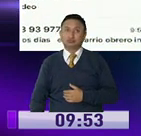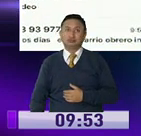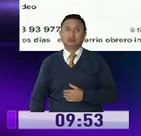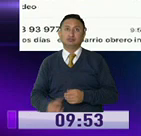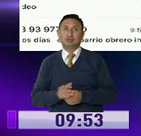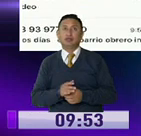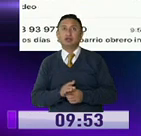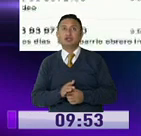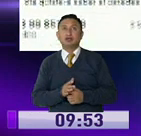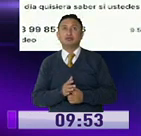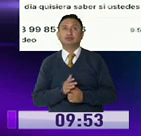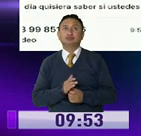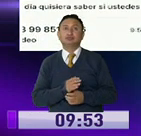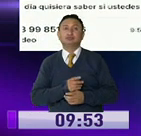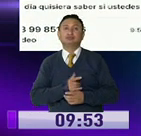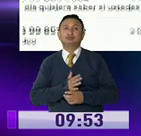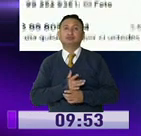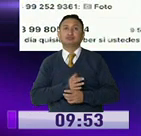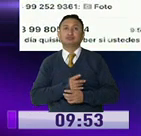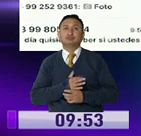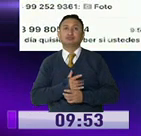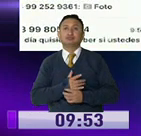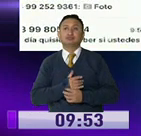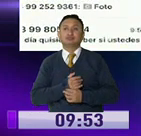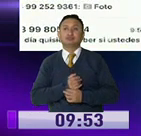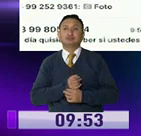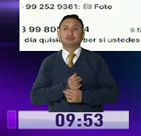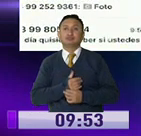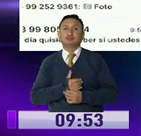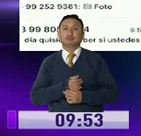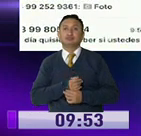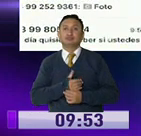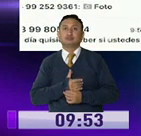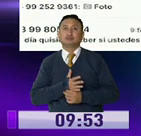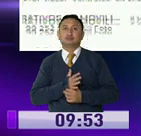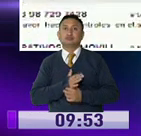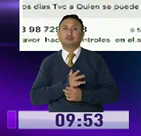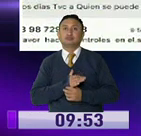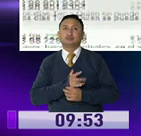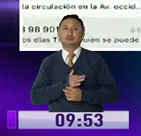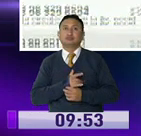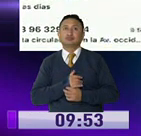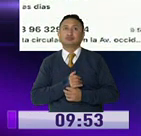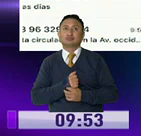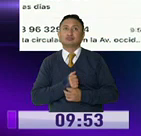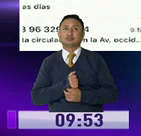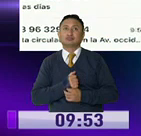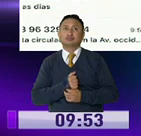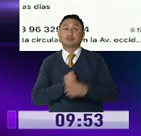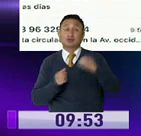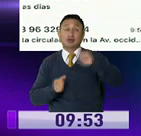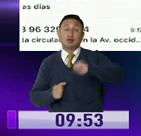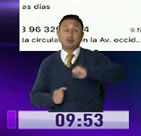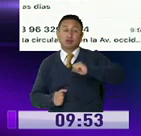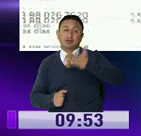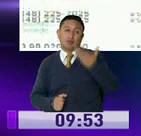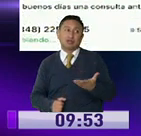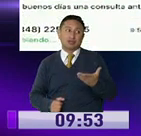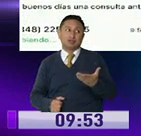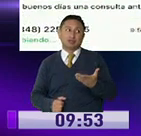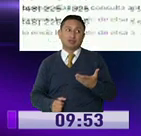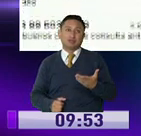los... tipo de ayuda? Yo creo que imagino que deben ser los kits, bonos, todos esos. Entonces, ahí son a los